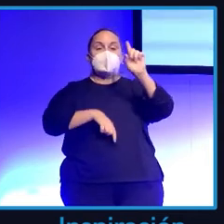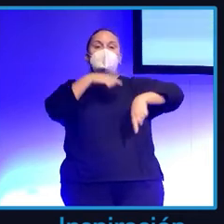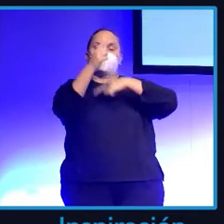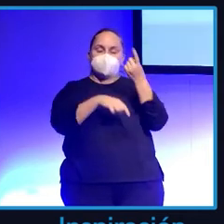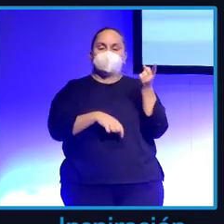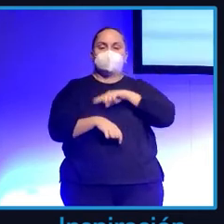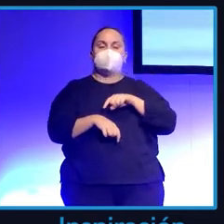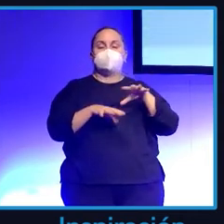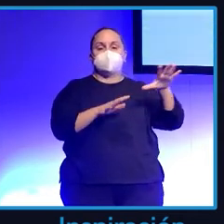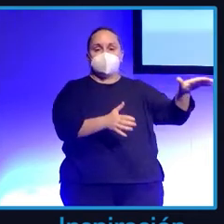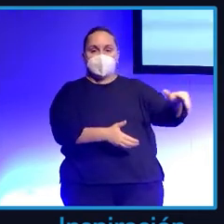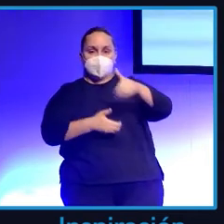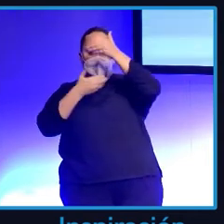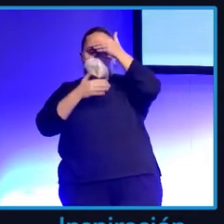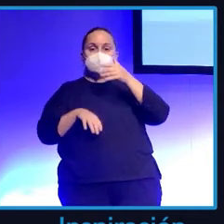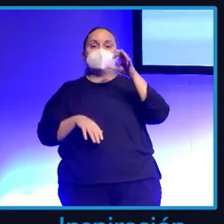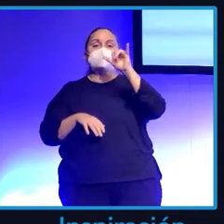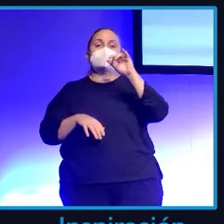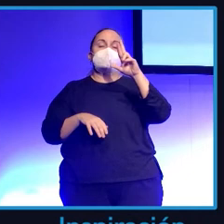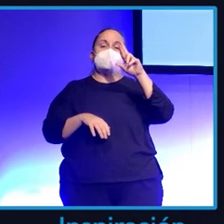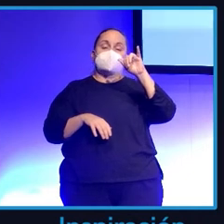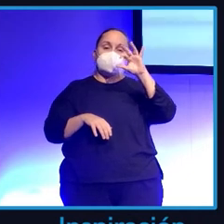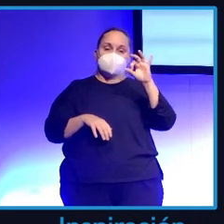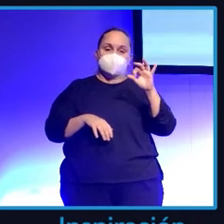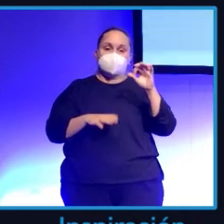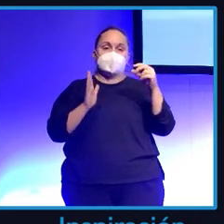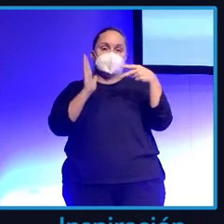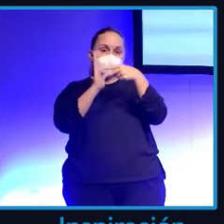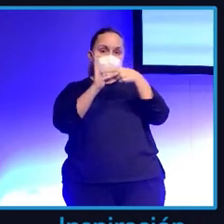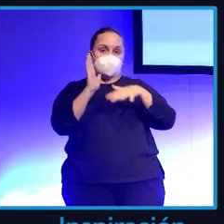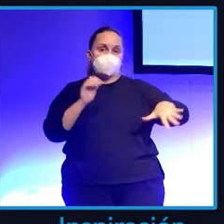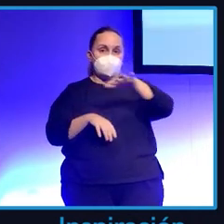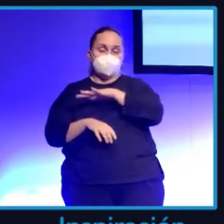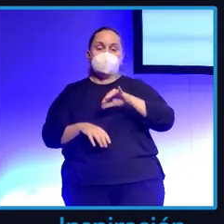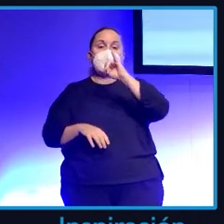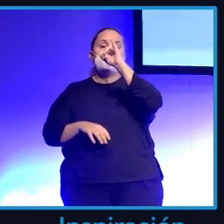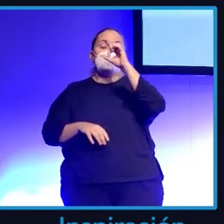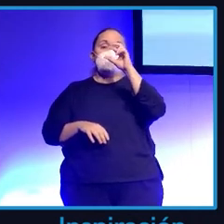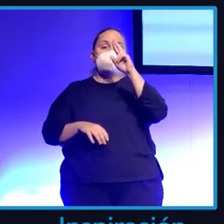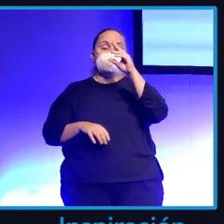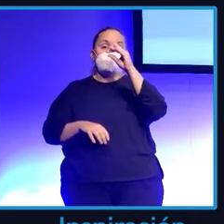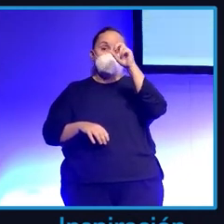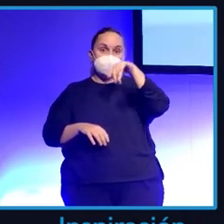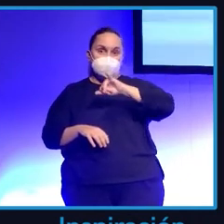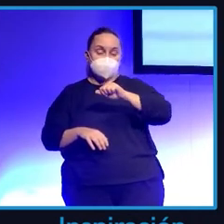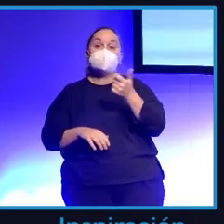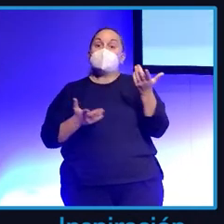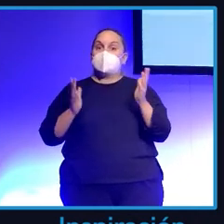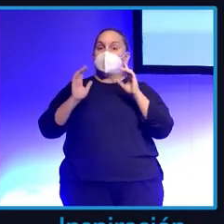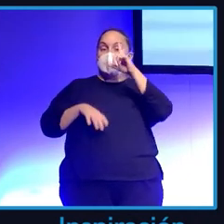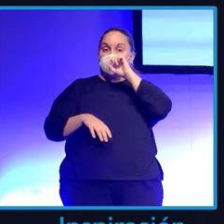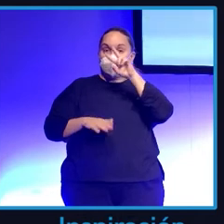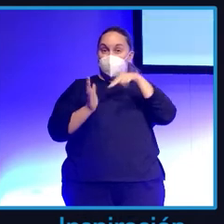recaudamos otra campaña. dije, bueno, este año que no puedo ir con UNICEF y que tampoco he hecho cosas con la Asociación del Cáncer de mi Pueblo, que todos los años colaboro con ellos,